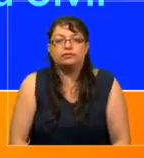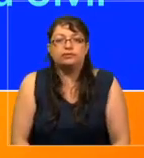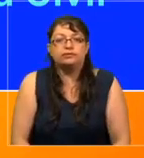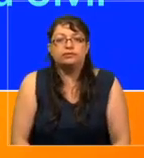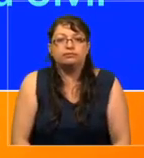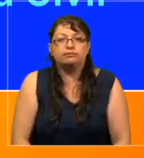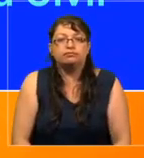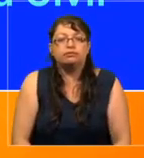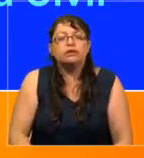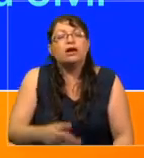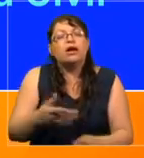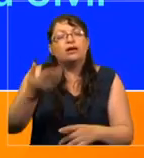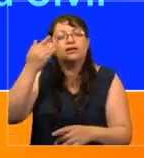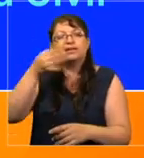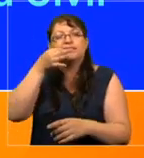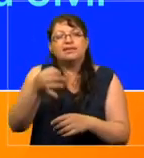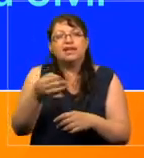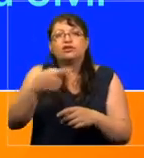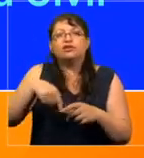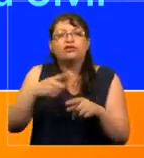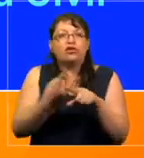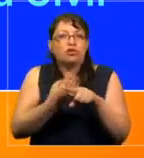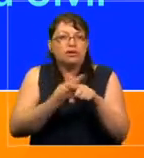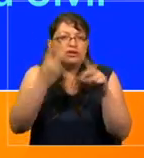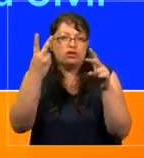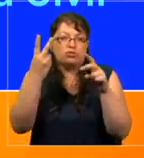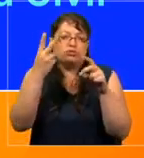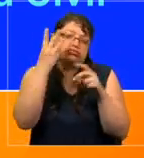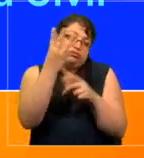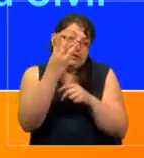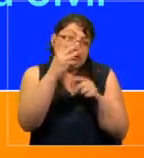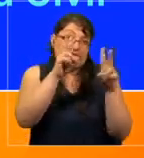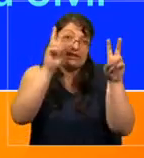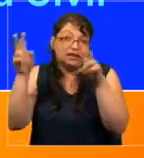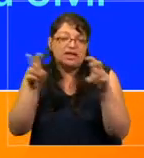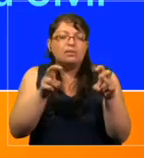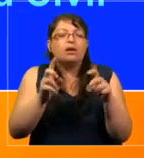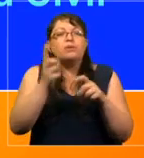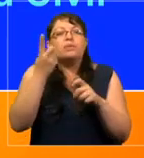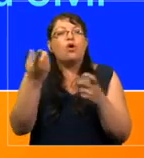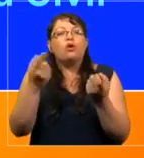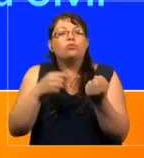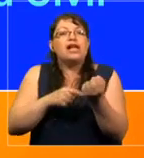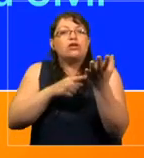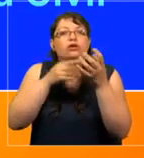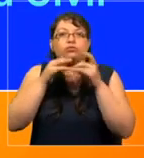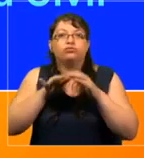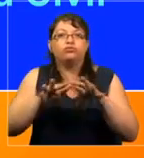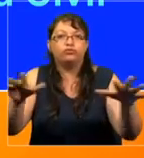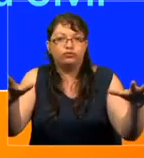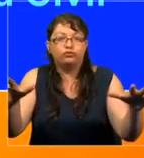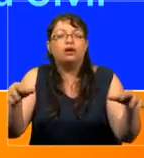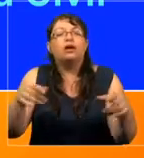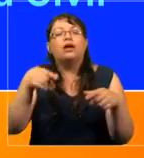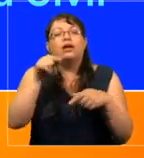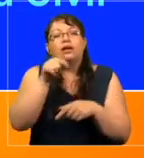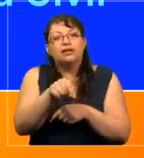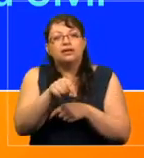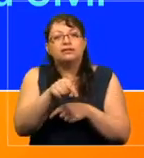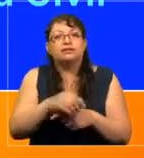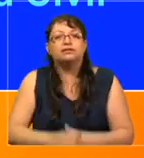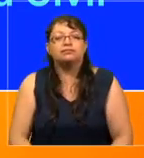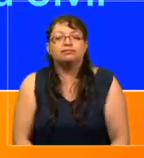Entonces, cuando yo dije que íbamos a hablar como de tres tendencias, la primera es la masificación de la tecnología, y esa es como una